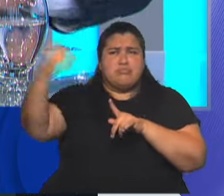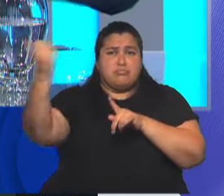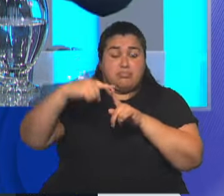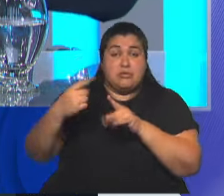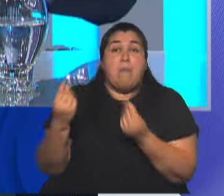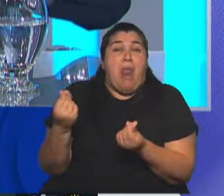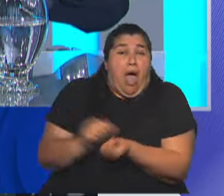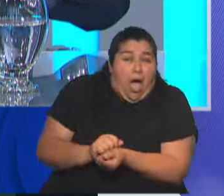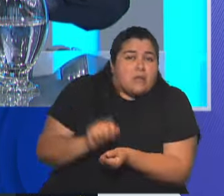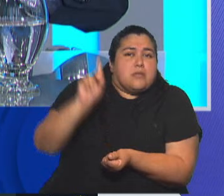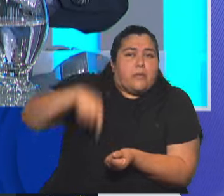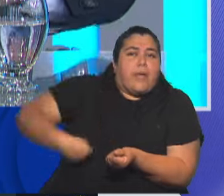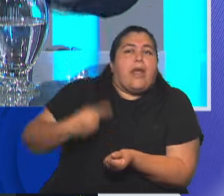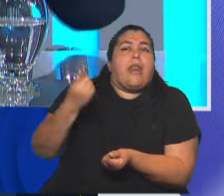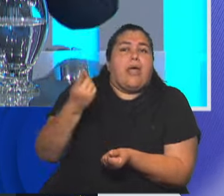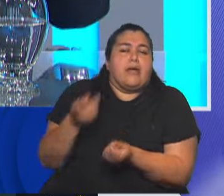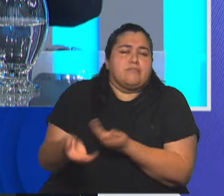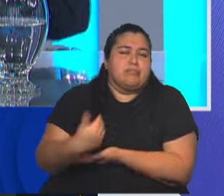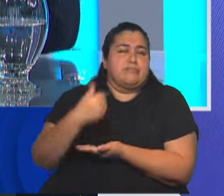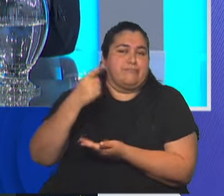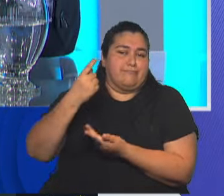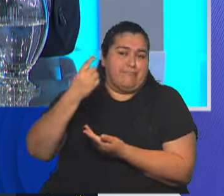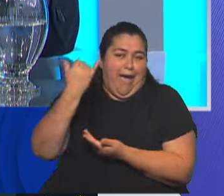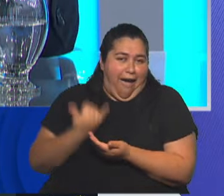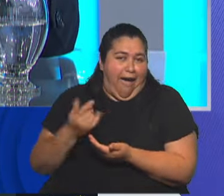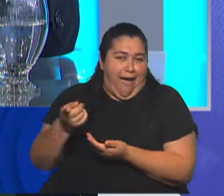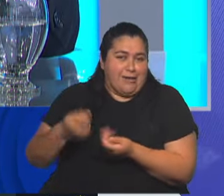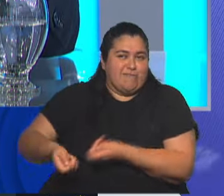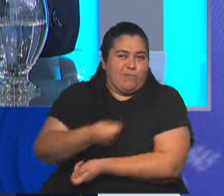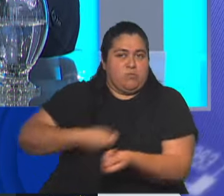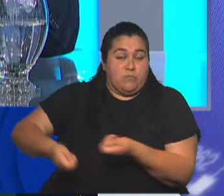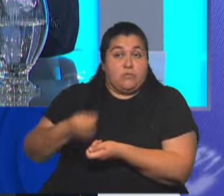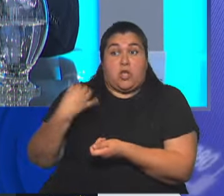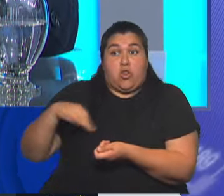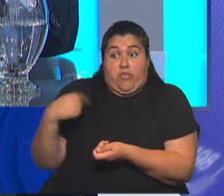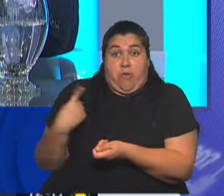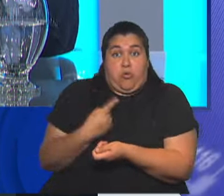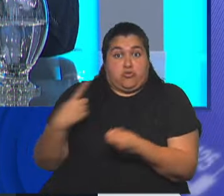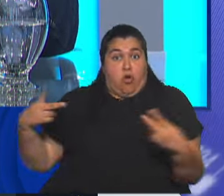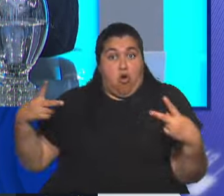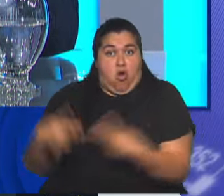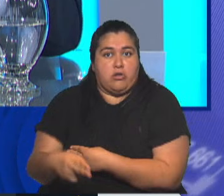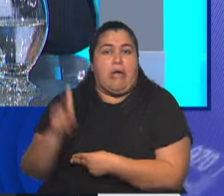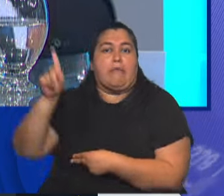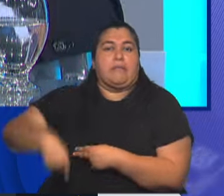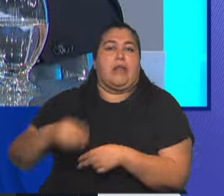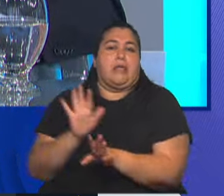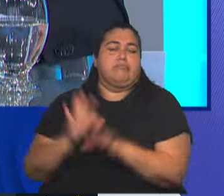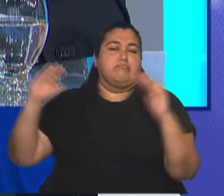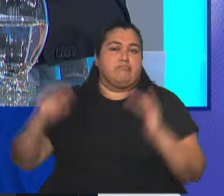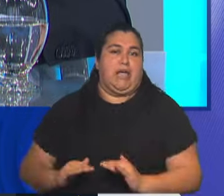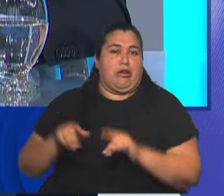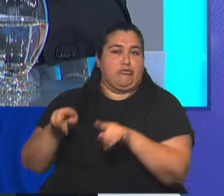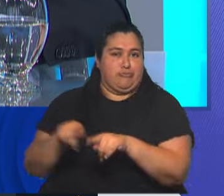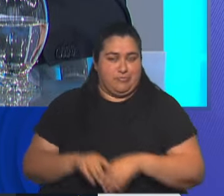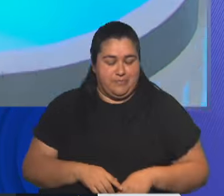delito que produce un daño enorme. Y si cortamos la cadena del dinero, va a haber menos delito. Claro, y